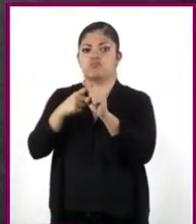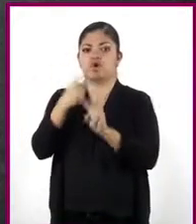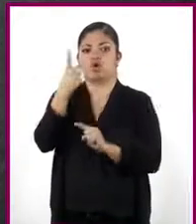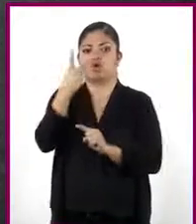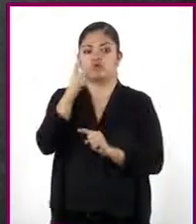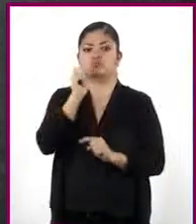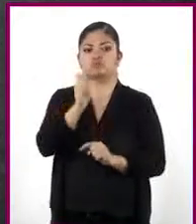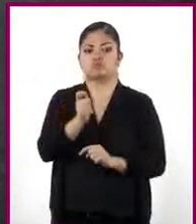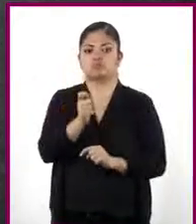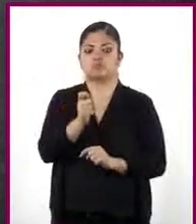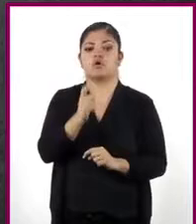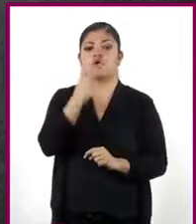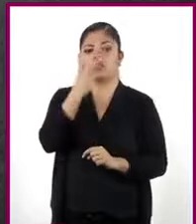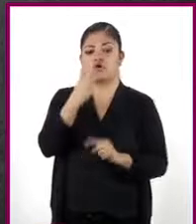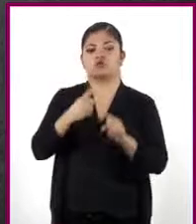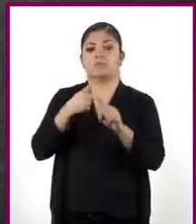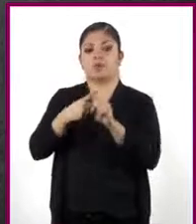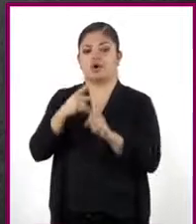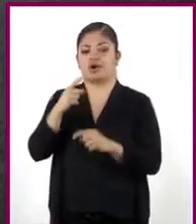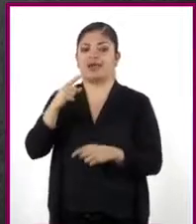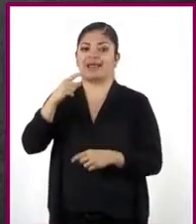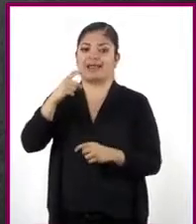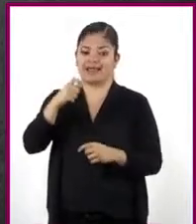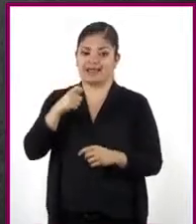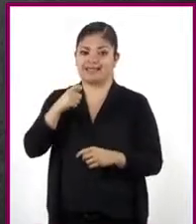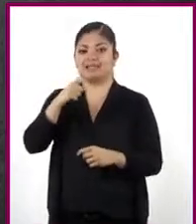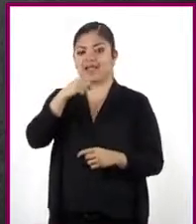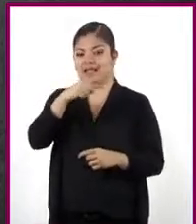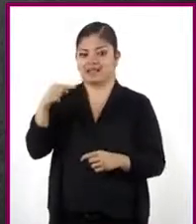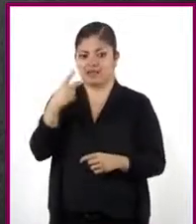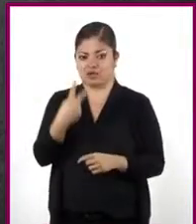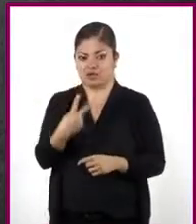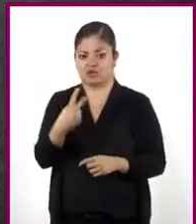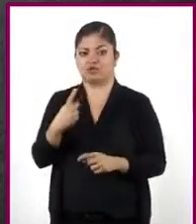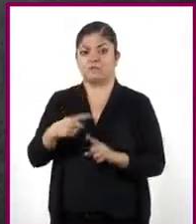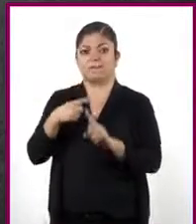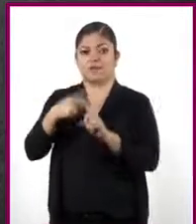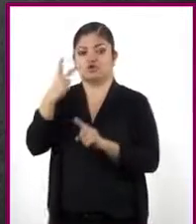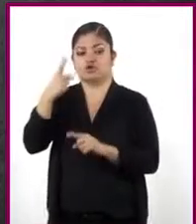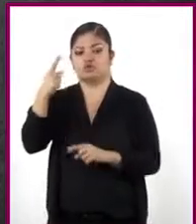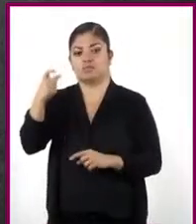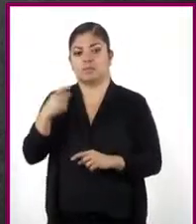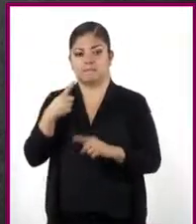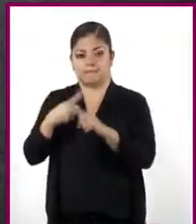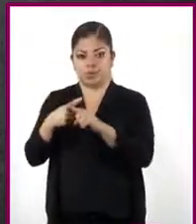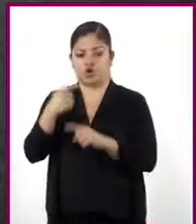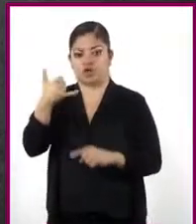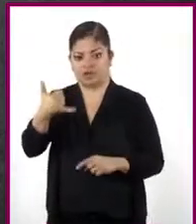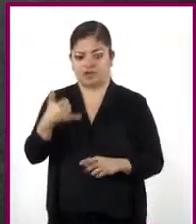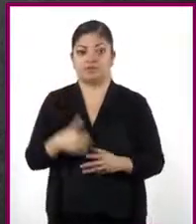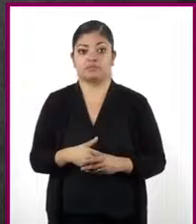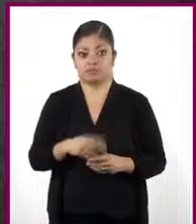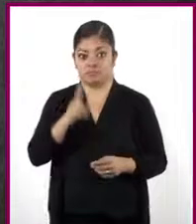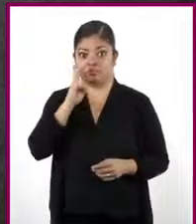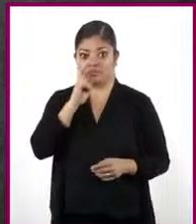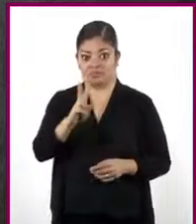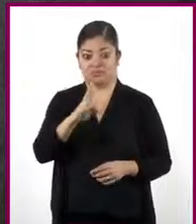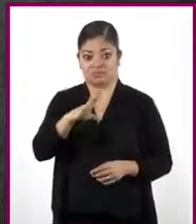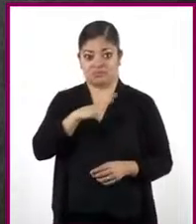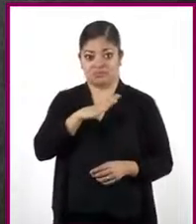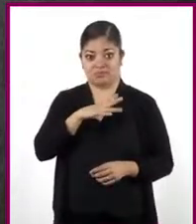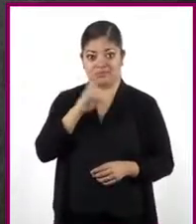2 por X entre 2 más 3 más 2 por Y. Como podemos observar,